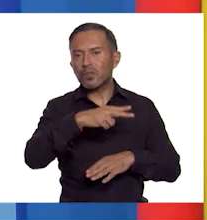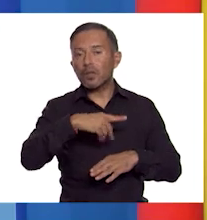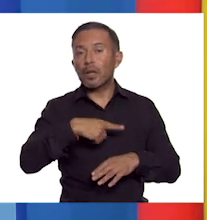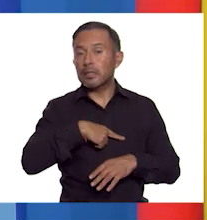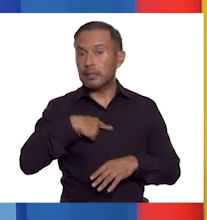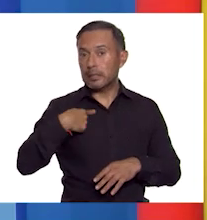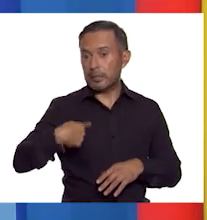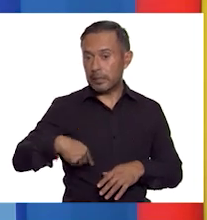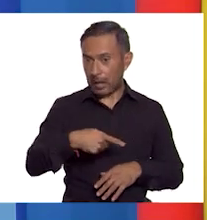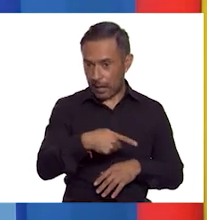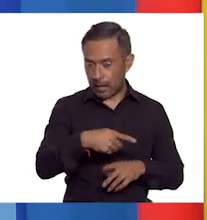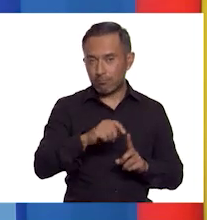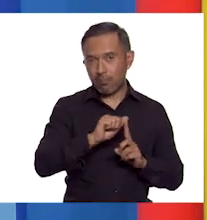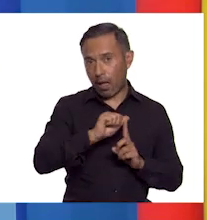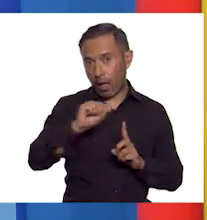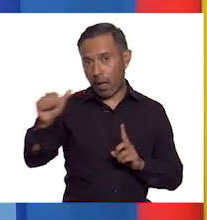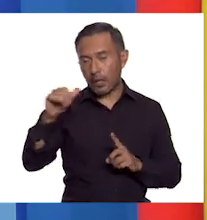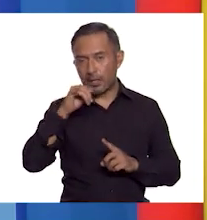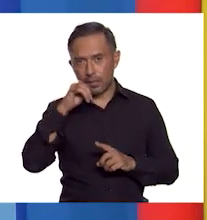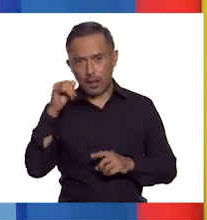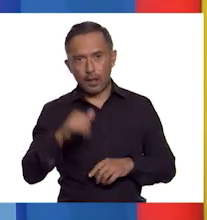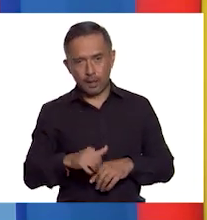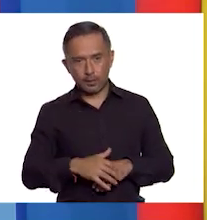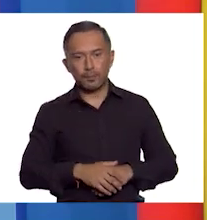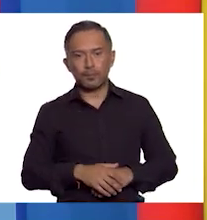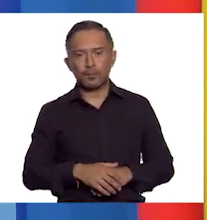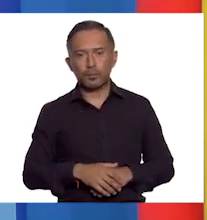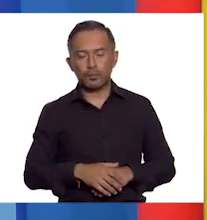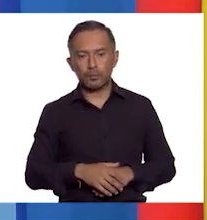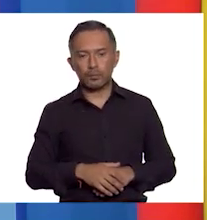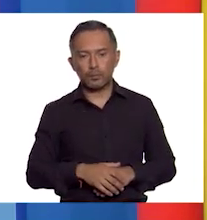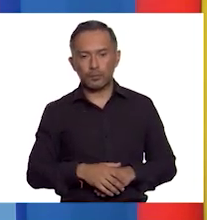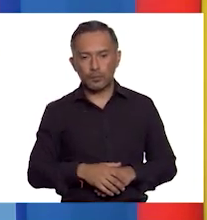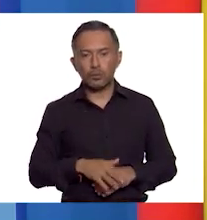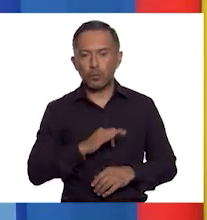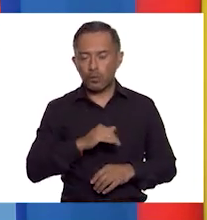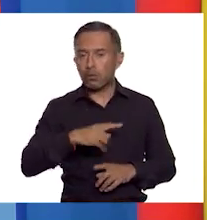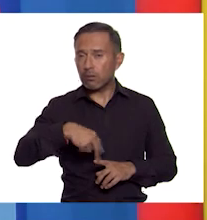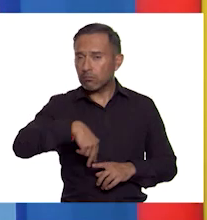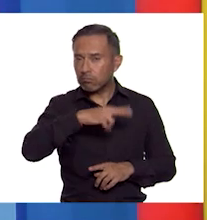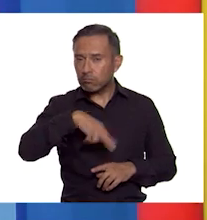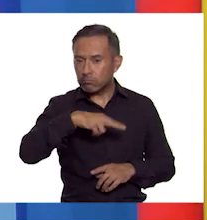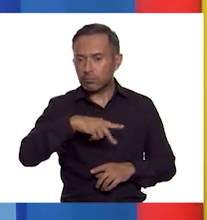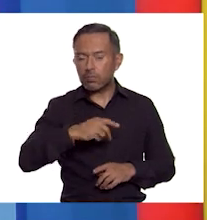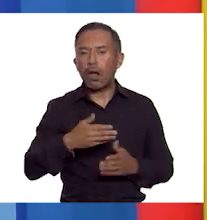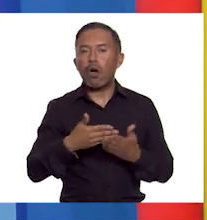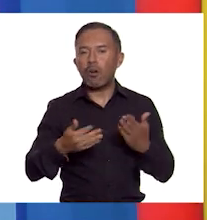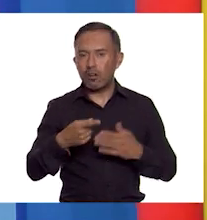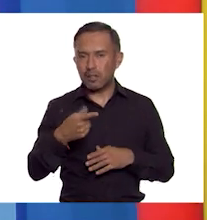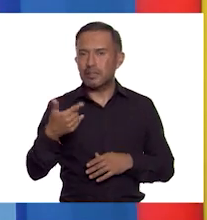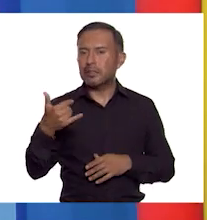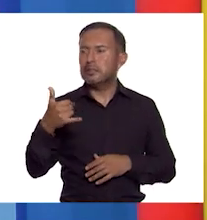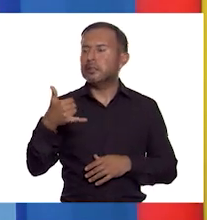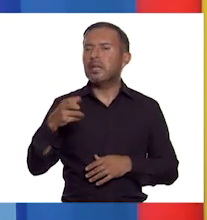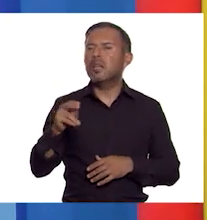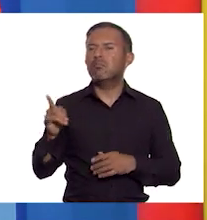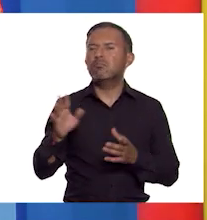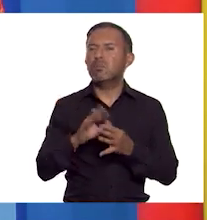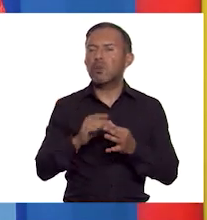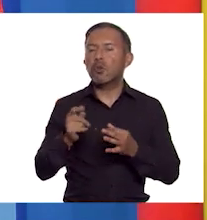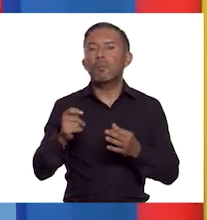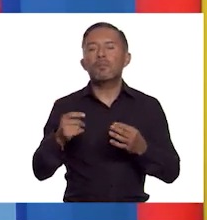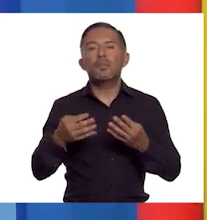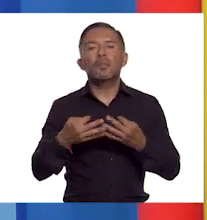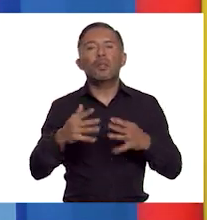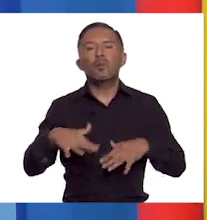China hasta Italia. Mientras yo lo voy moviendo las carabanes, Jenny les irá mencionando los territorios por